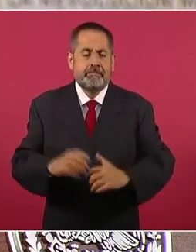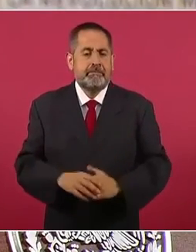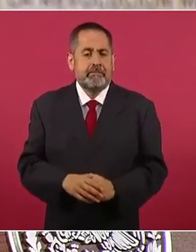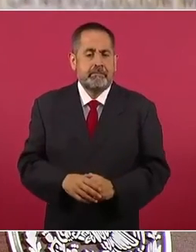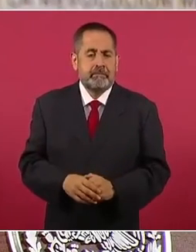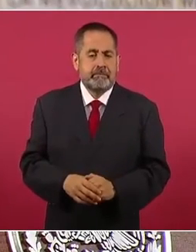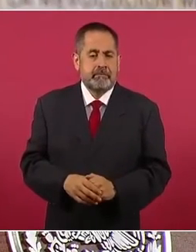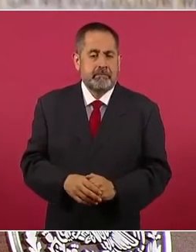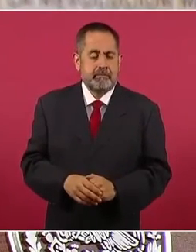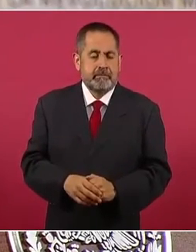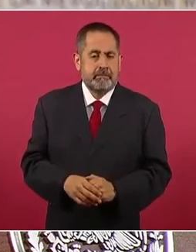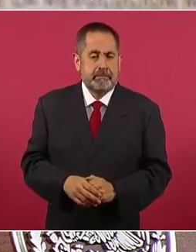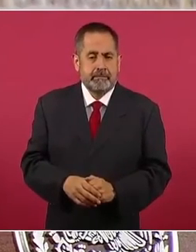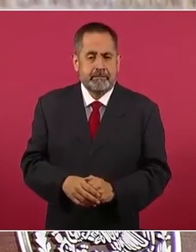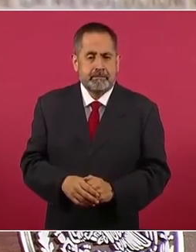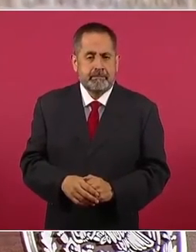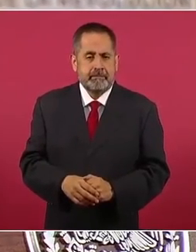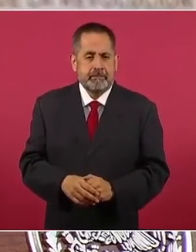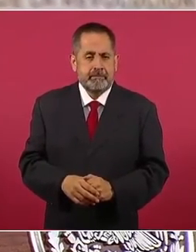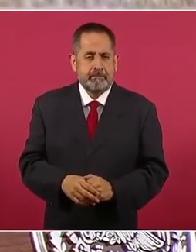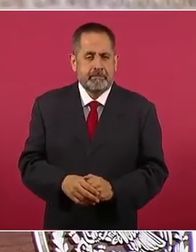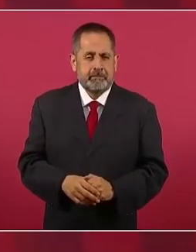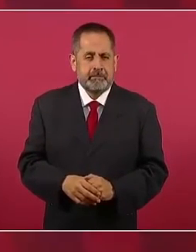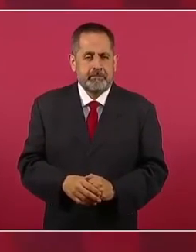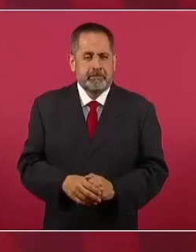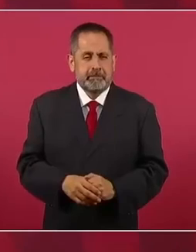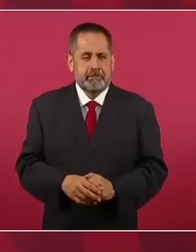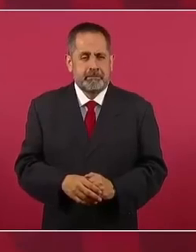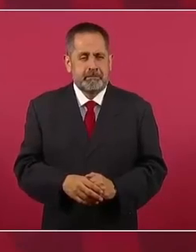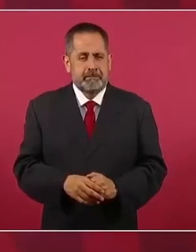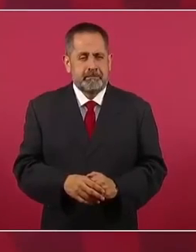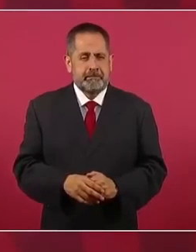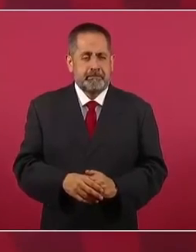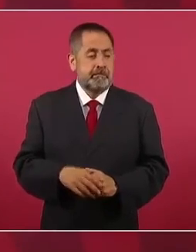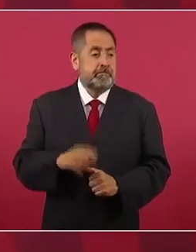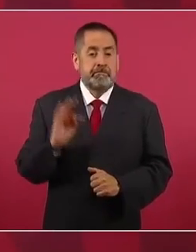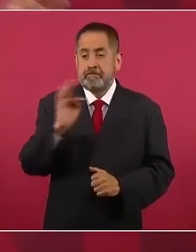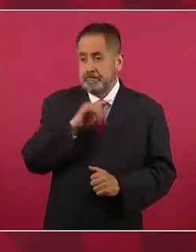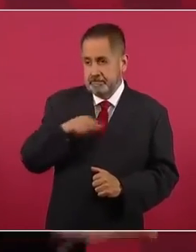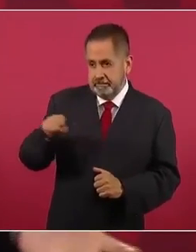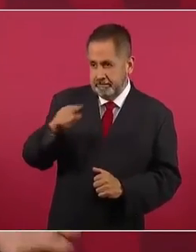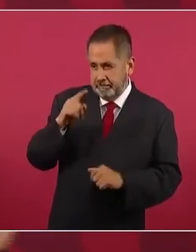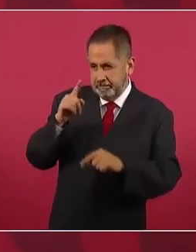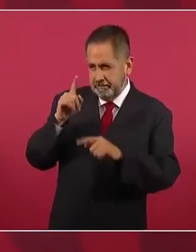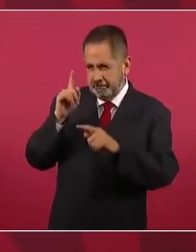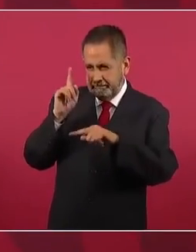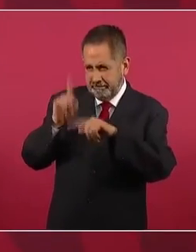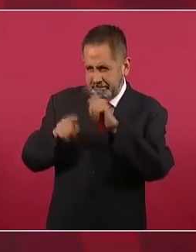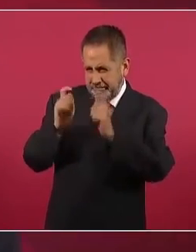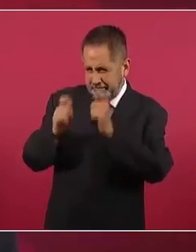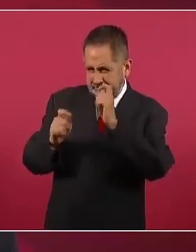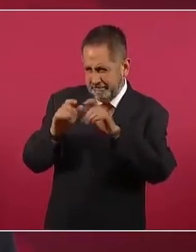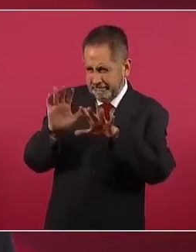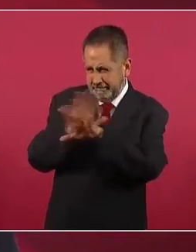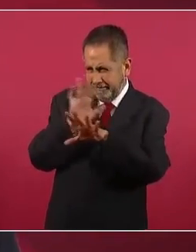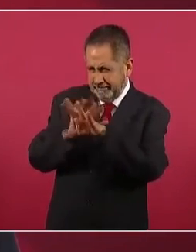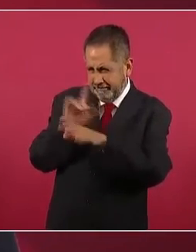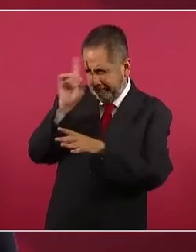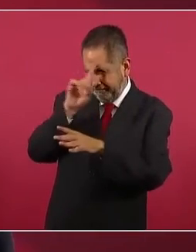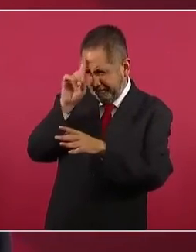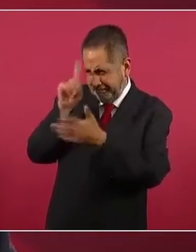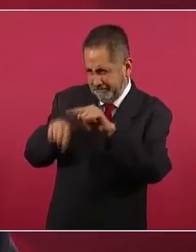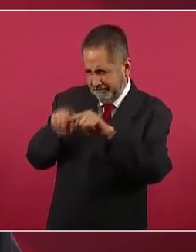porque te conocen y si te cambian tanto van a decir ¿y este quién es?